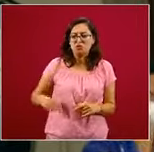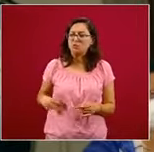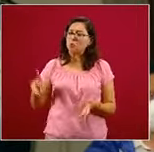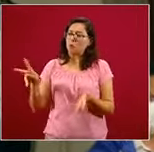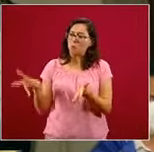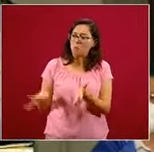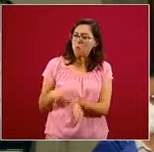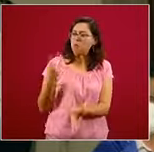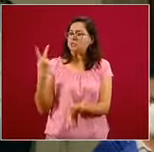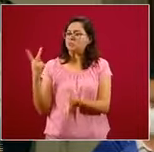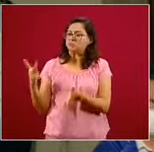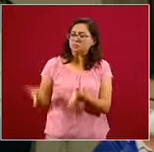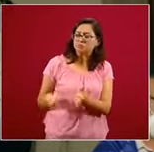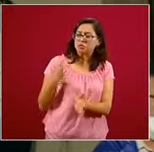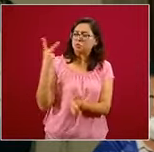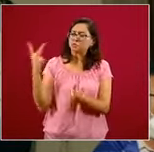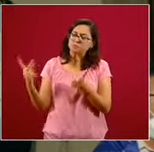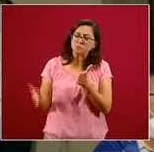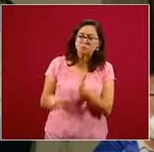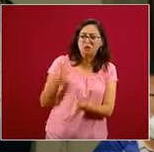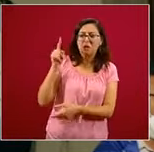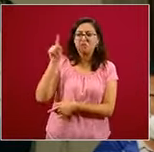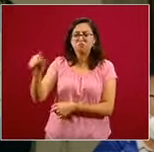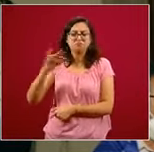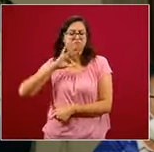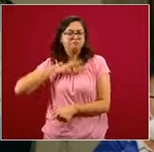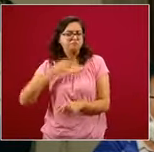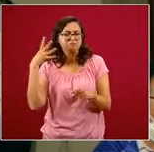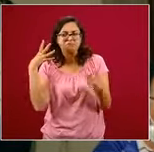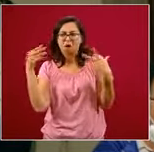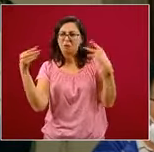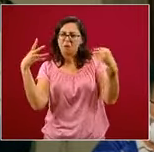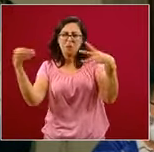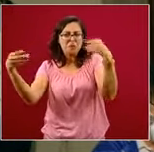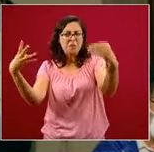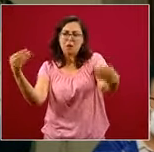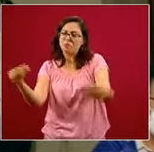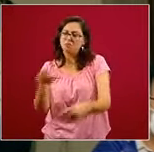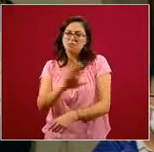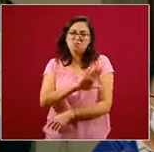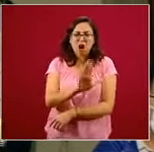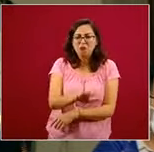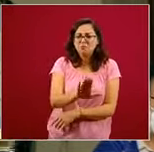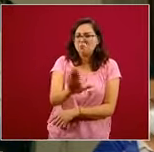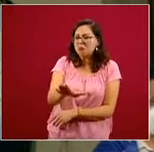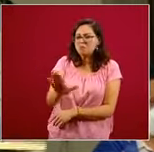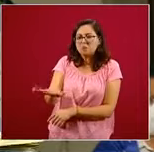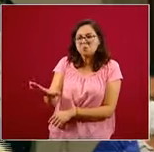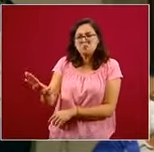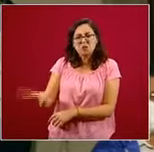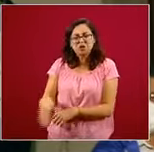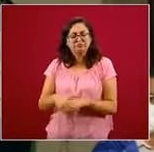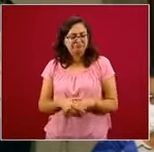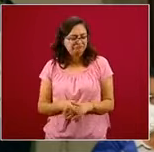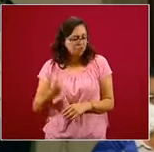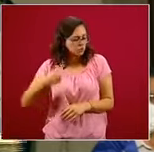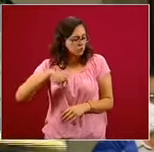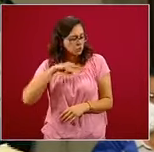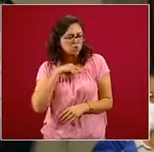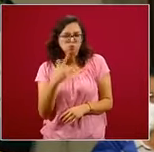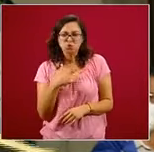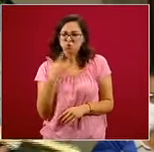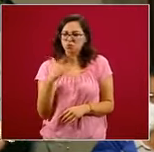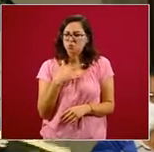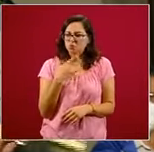aparecido aquí entre los más altos en contagios y decesos. Nos llamó la atención porque mucho se ha hablado de pues